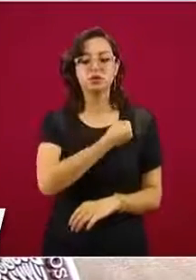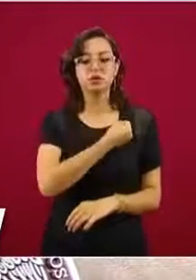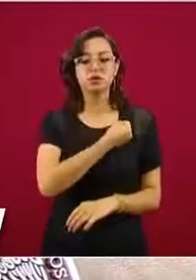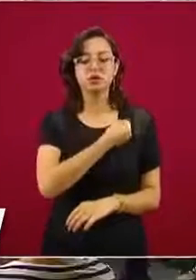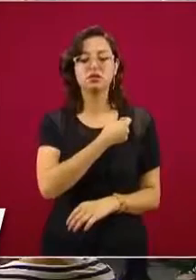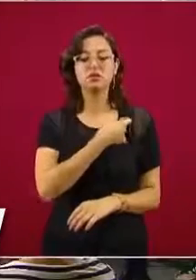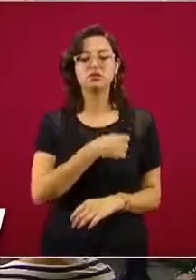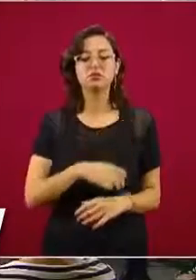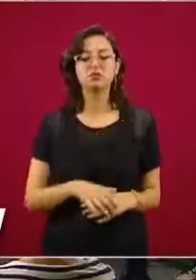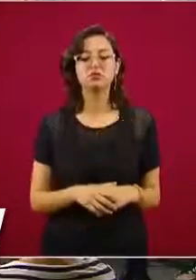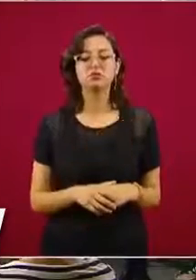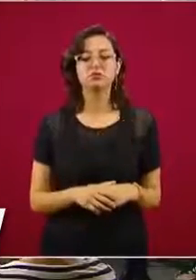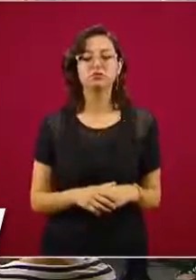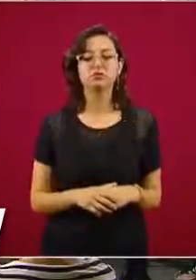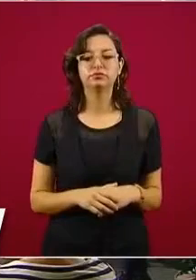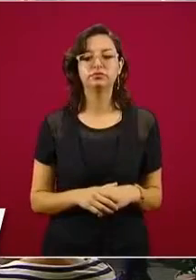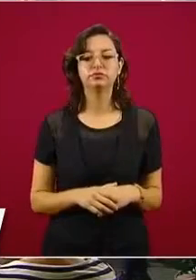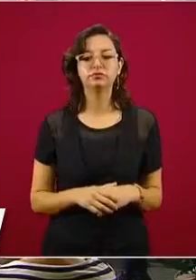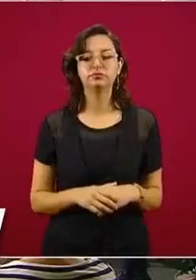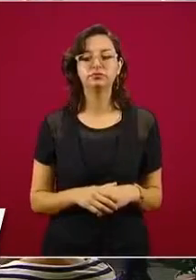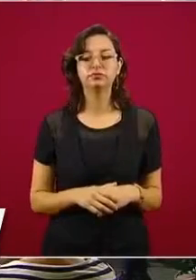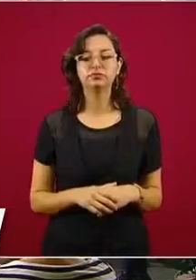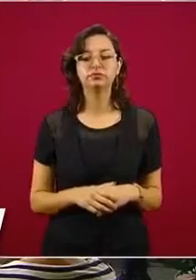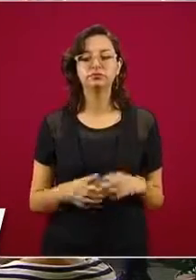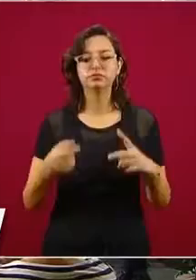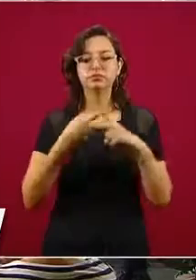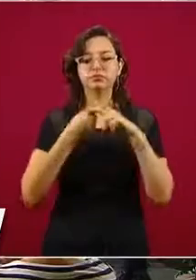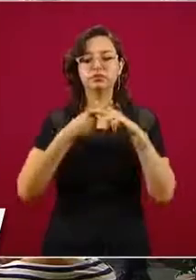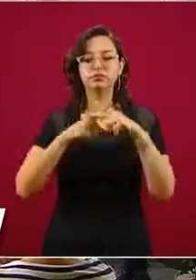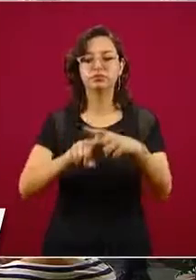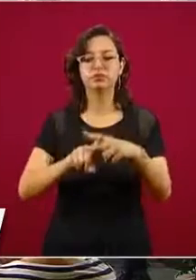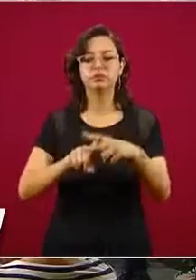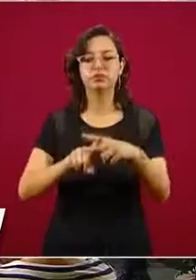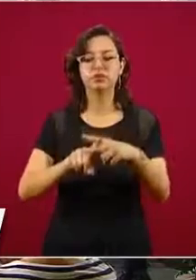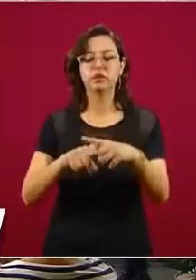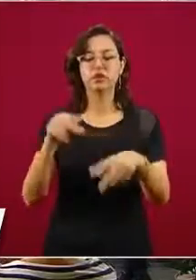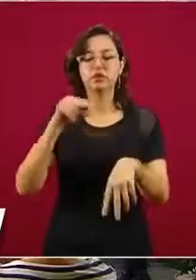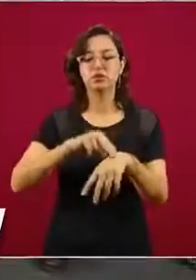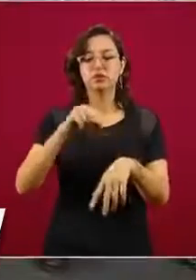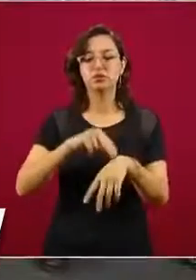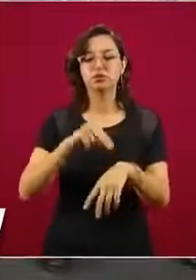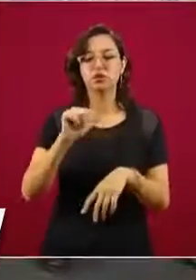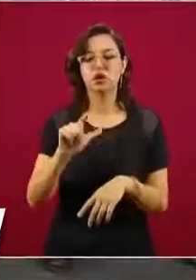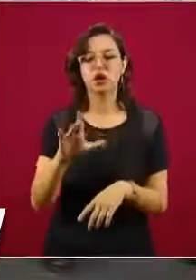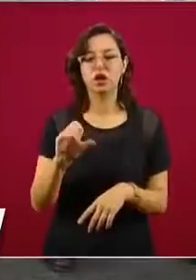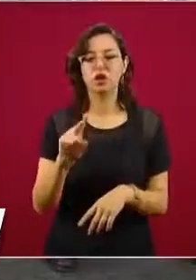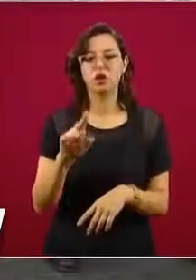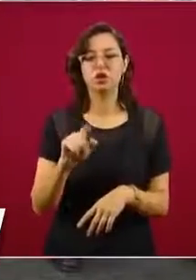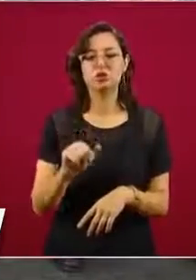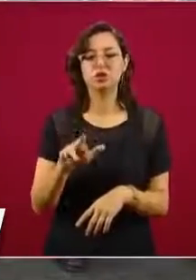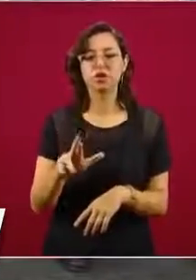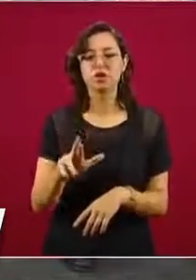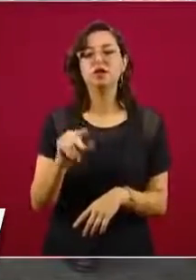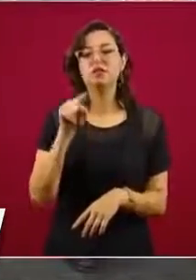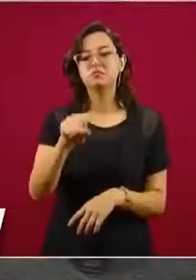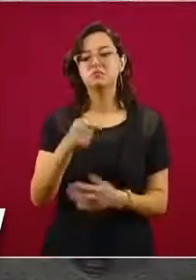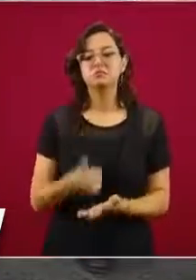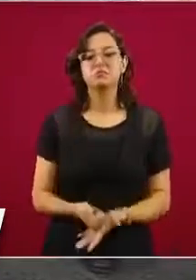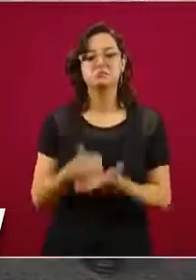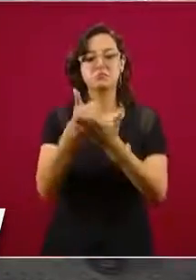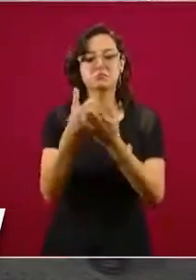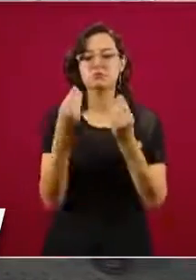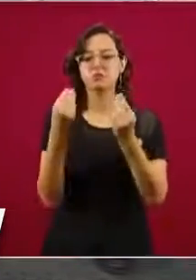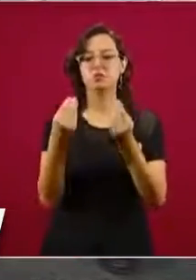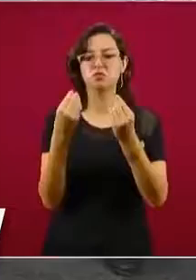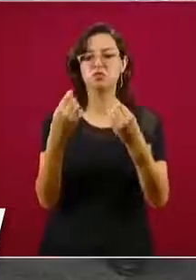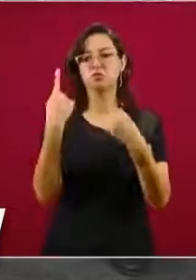Iniciamos con el doctor Alcocer, él nos ayuda a coordinar a todo el